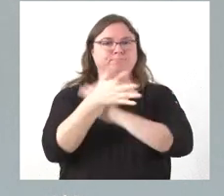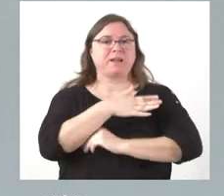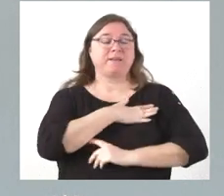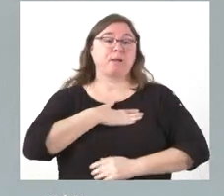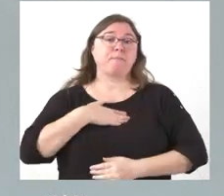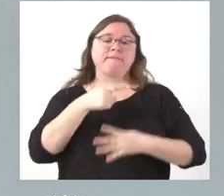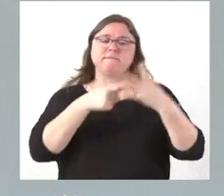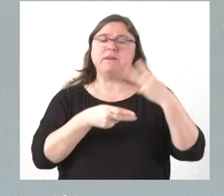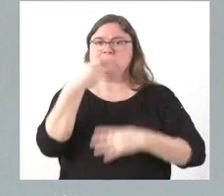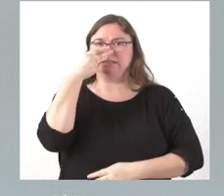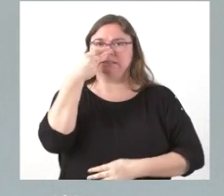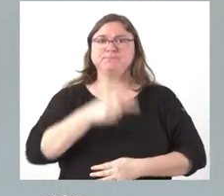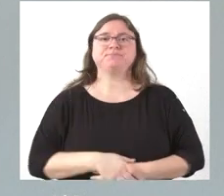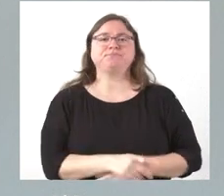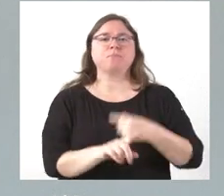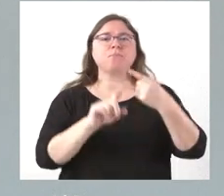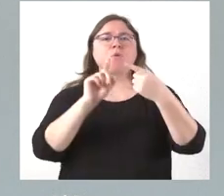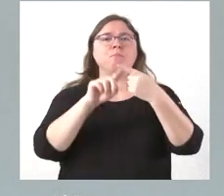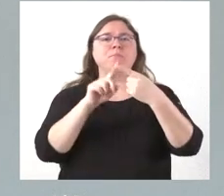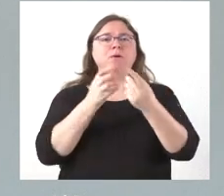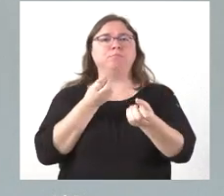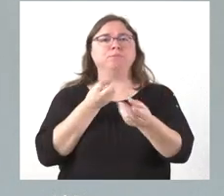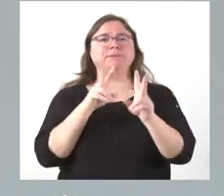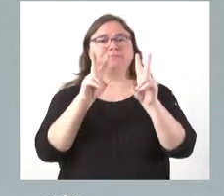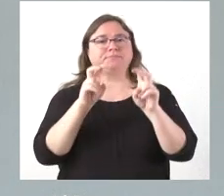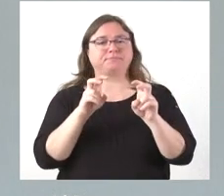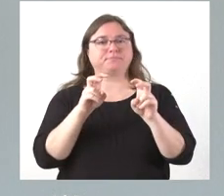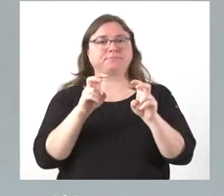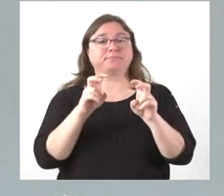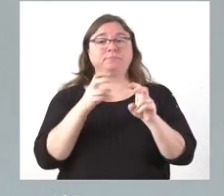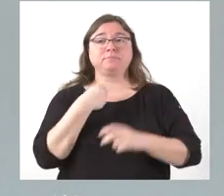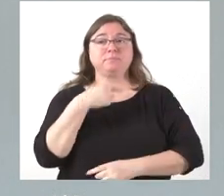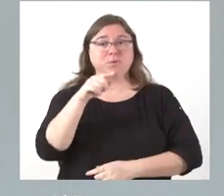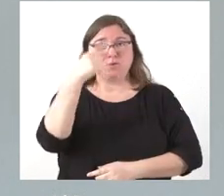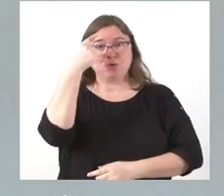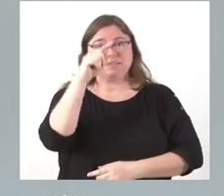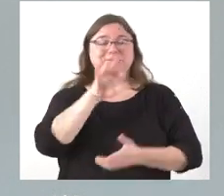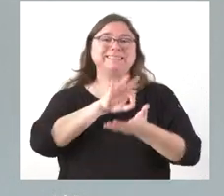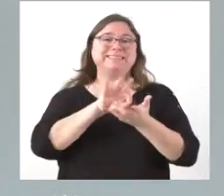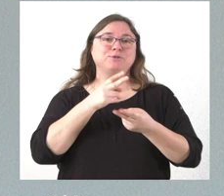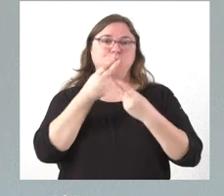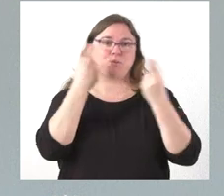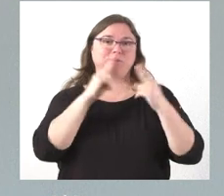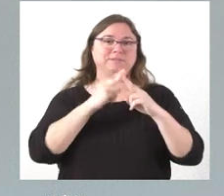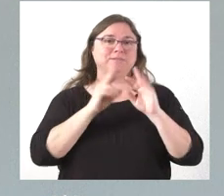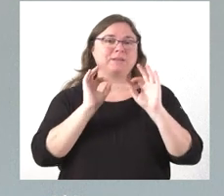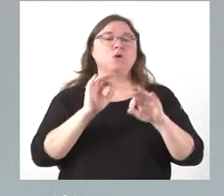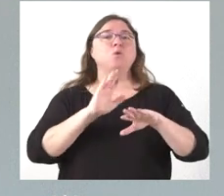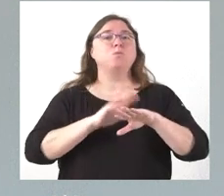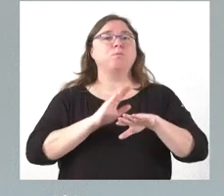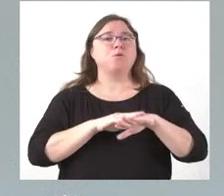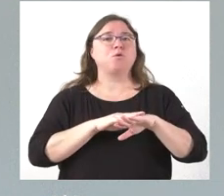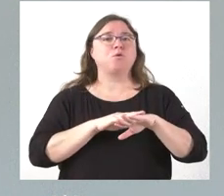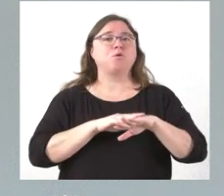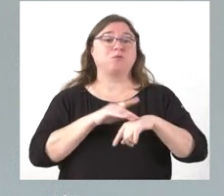su interés. En primer lugar, una información de lo que ustedes también dominan en servicio público, como consecuencia de la